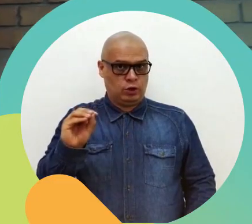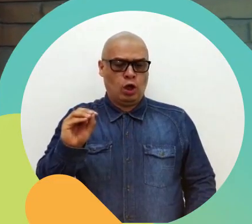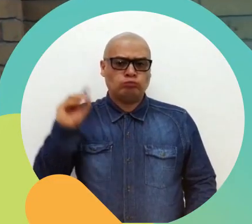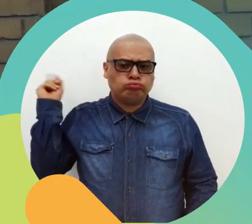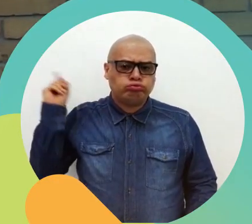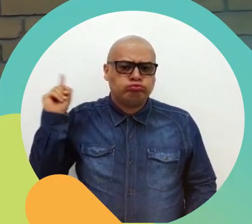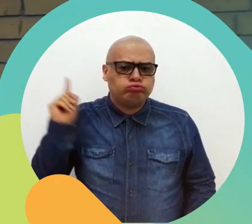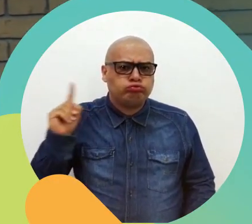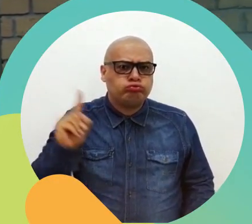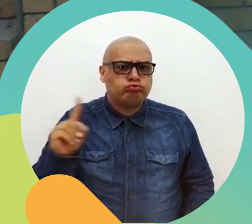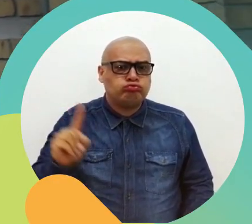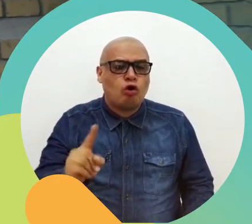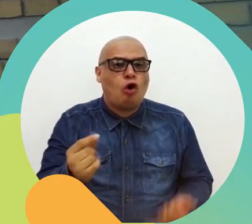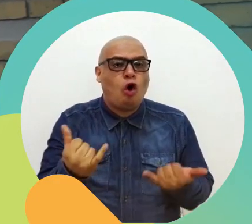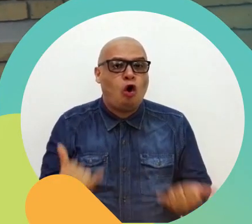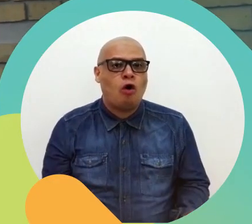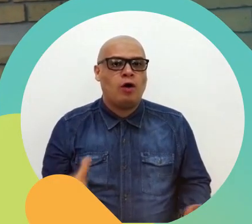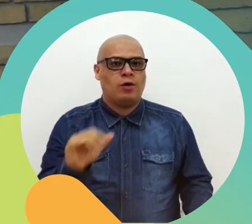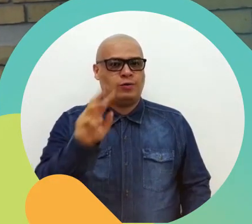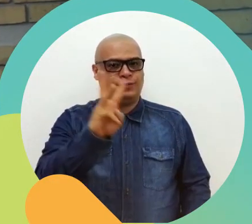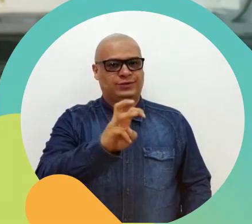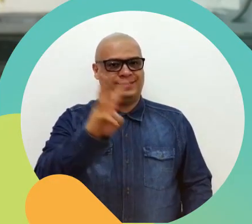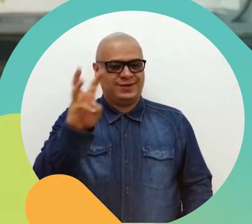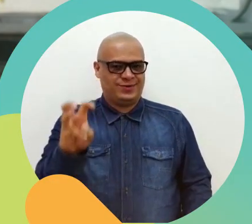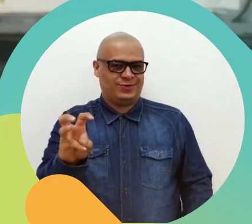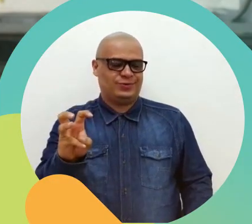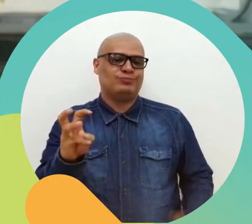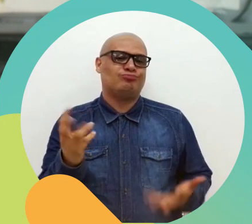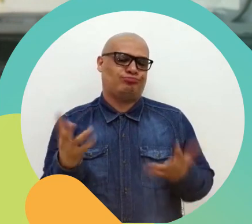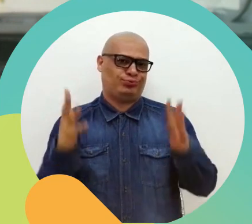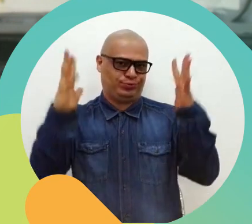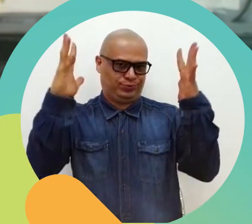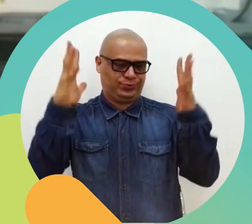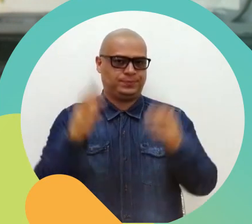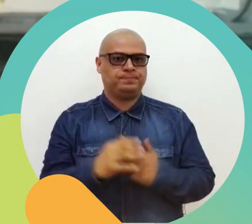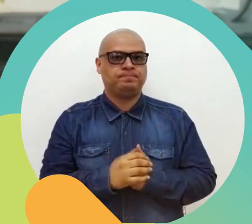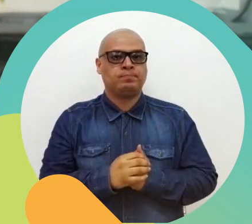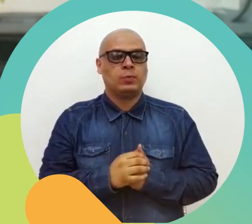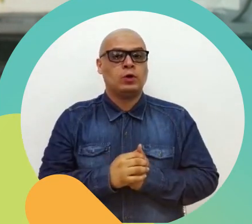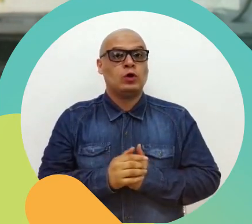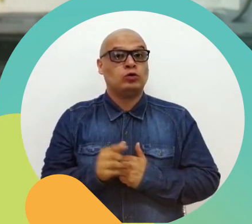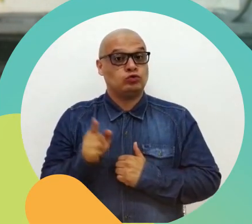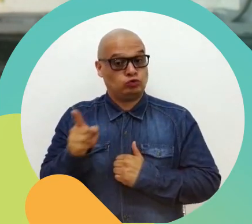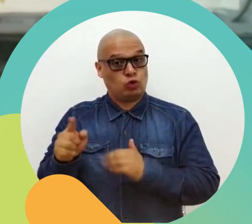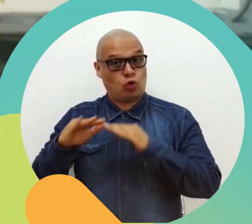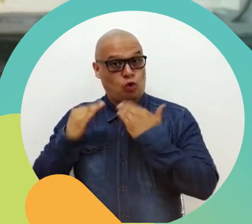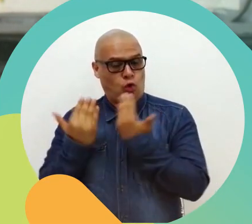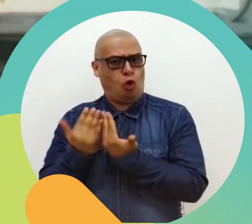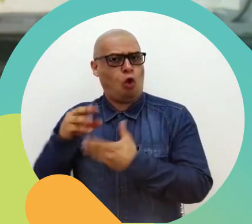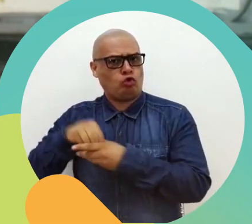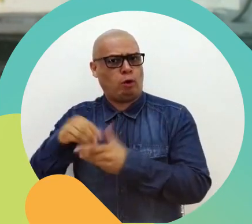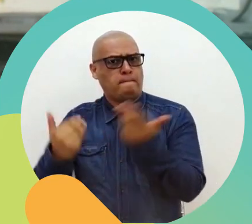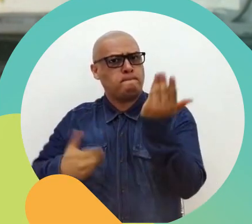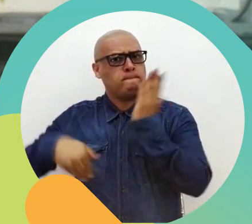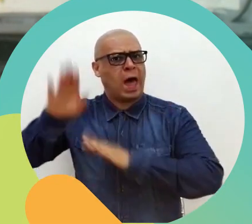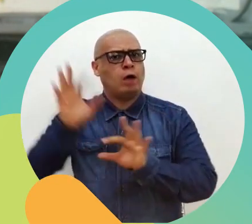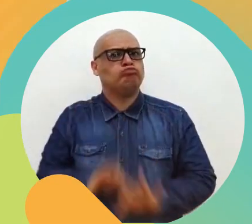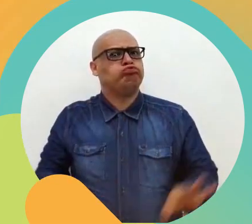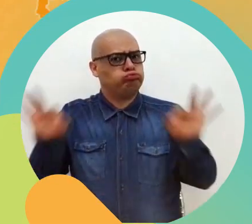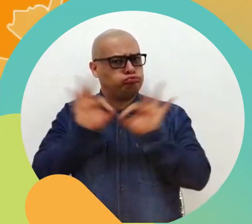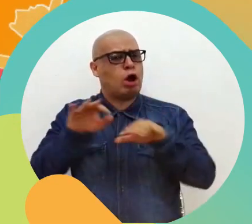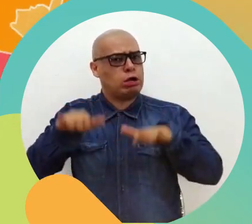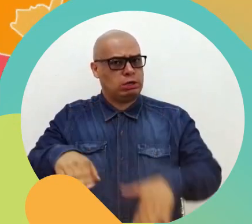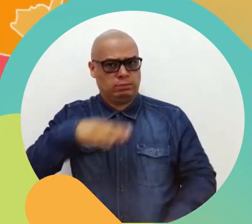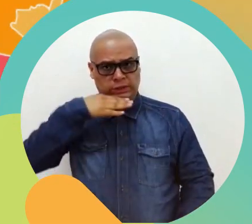Esta una de las instituciones insignias de la ciudad de Medellín. Está ubicada en la calle Caracas,